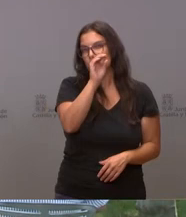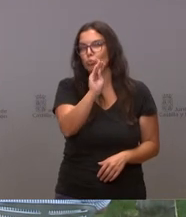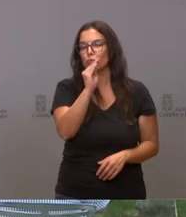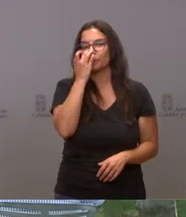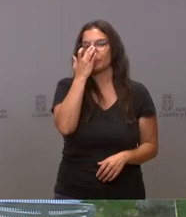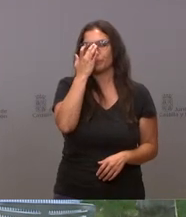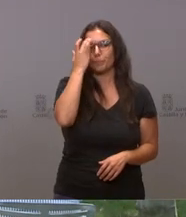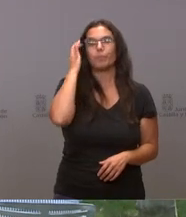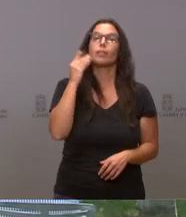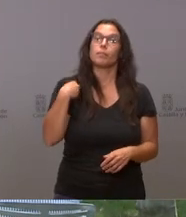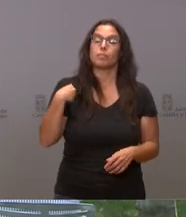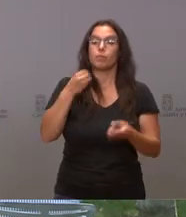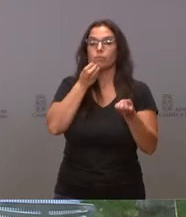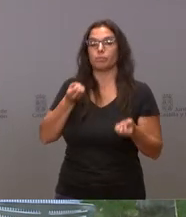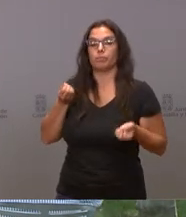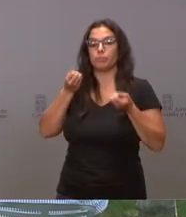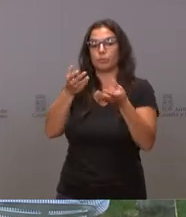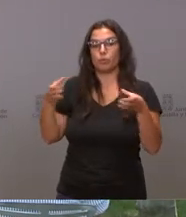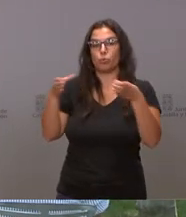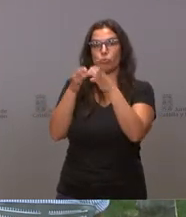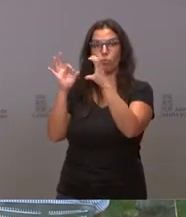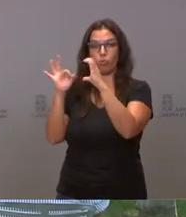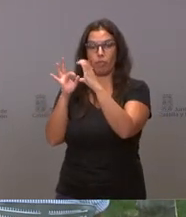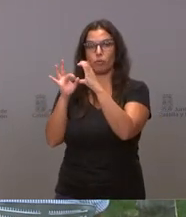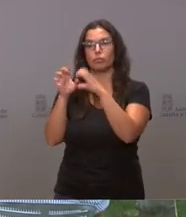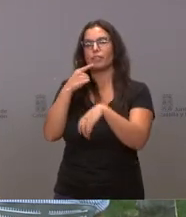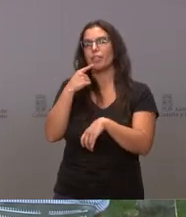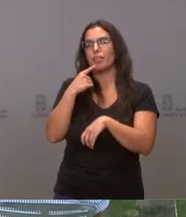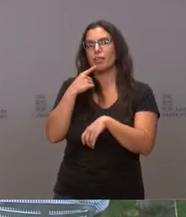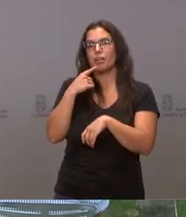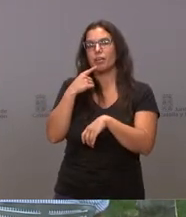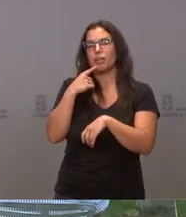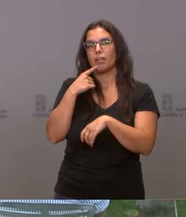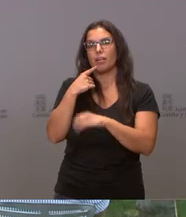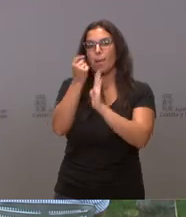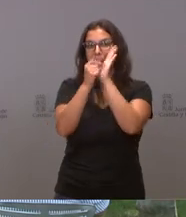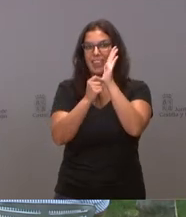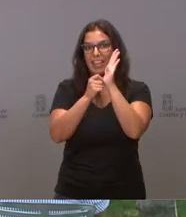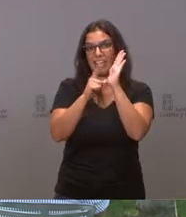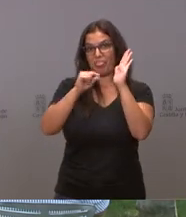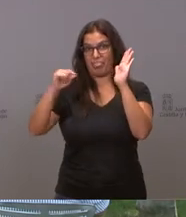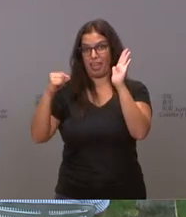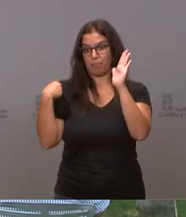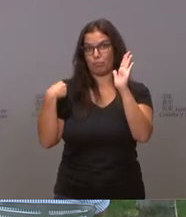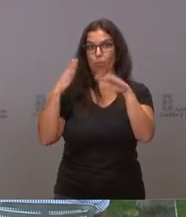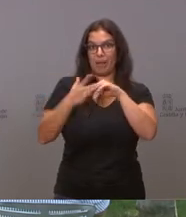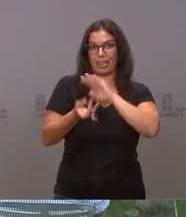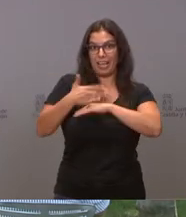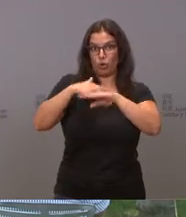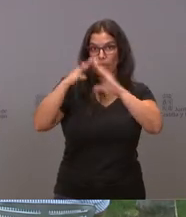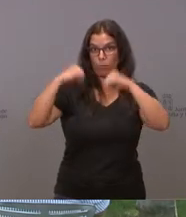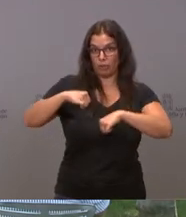esas declaraciones del Grupo de Ciudadanos que dice que no se van a poder cumplir las cien medidas del pacto de gobierno.